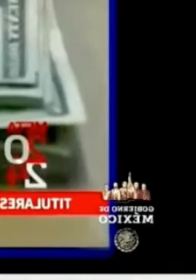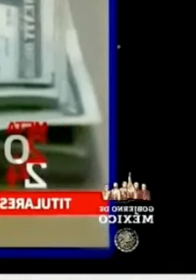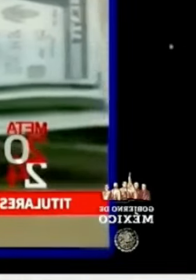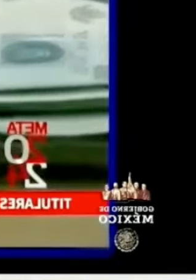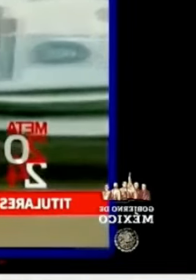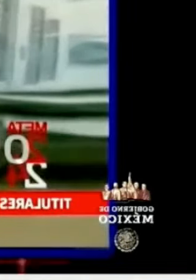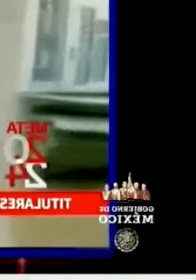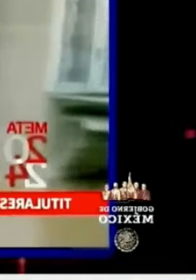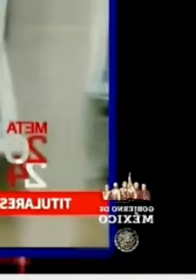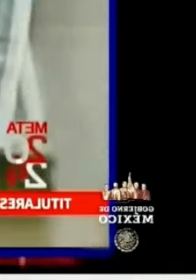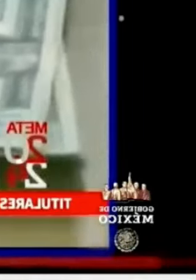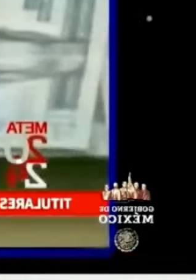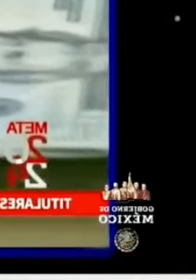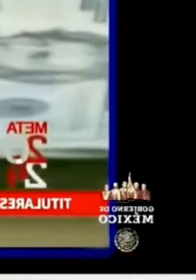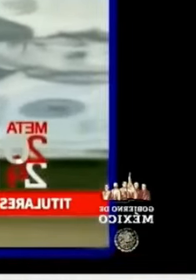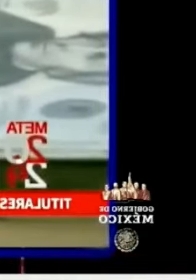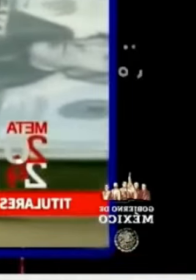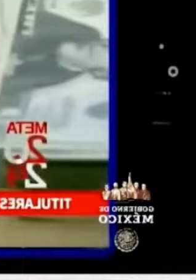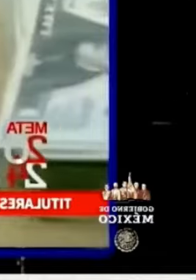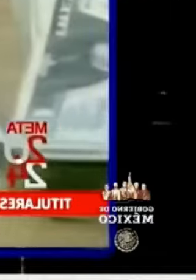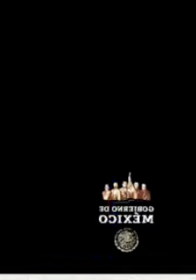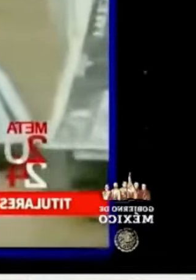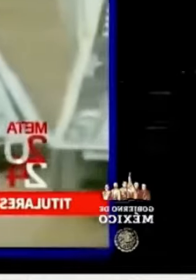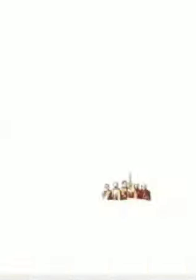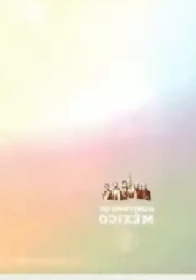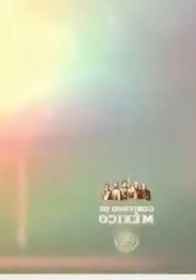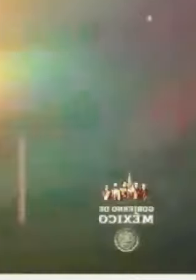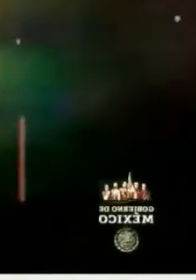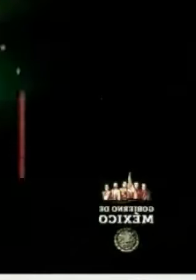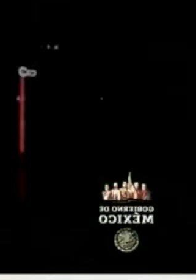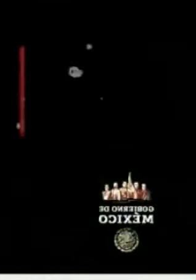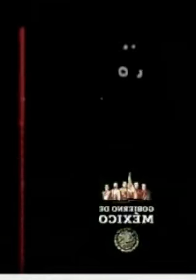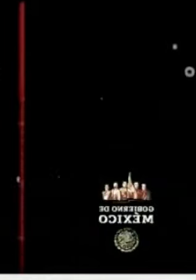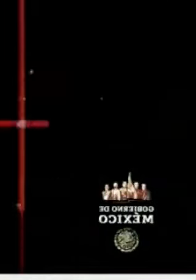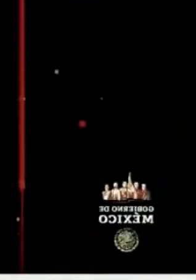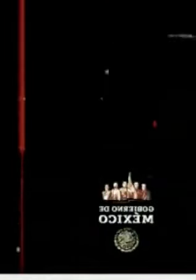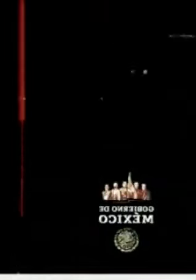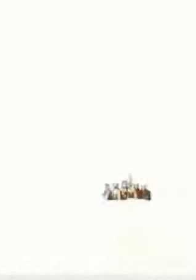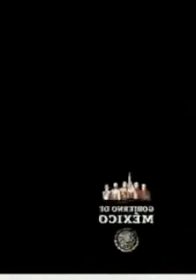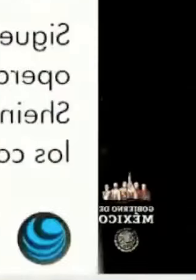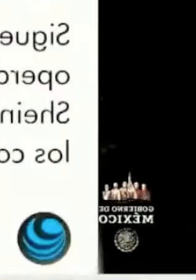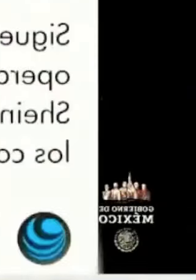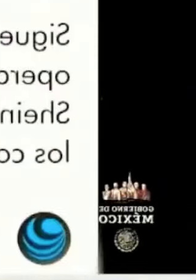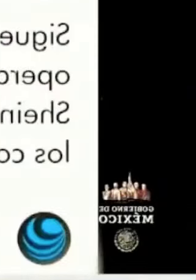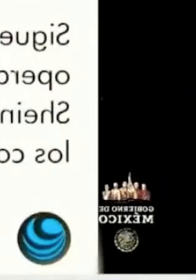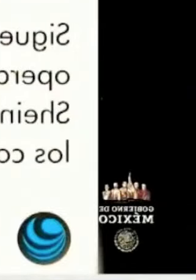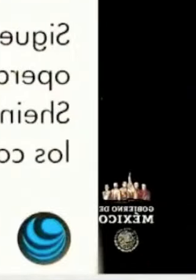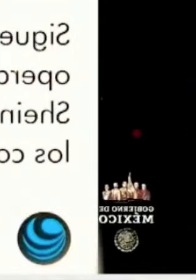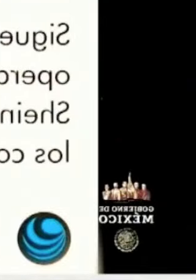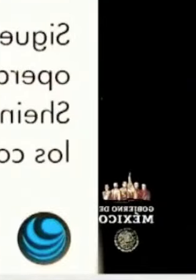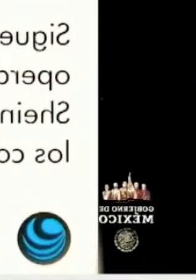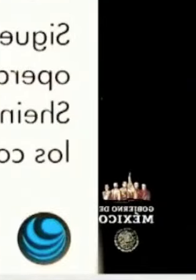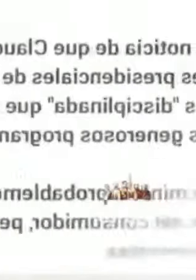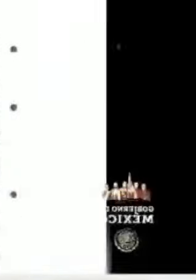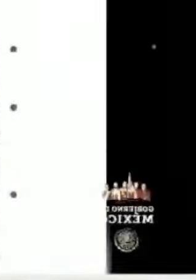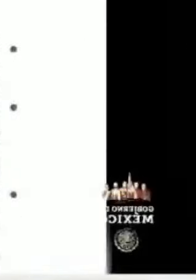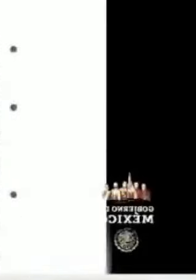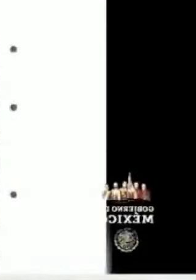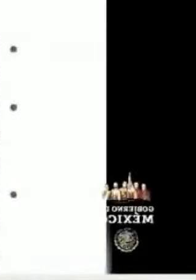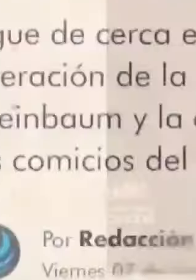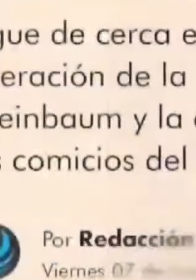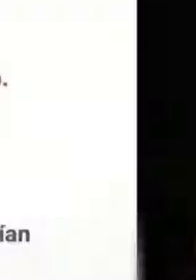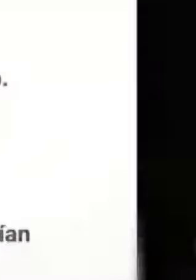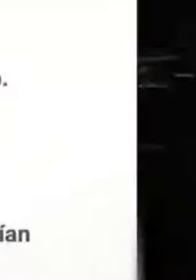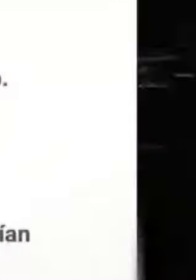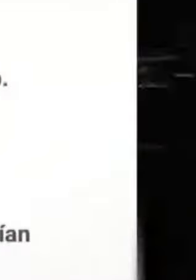cambios constitucionales, pues ha exportado la volatilidad. Los comunicadores aseguraron que las posibles reformas que impulsaría la